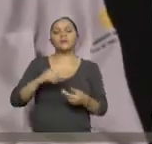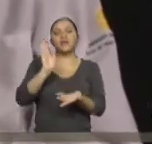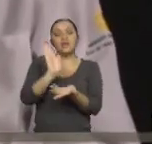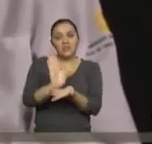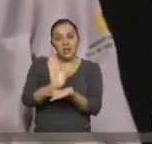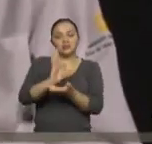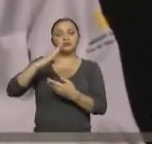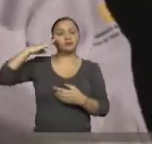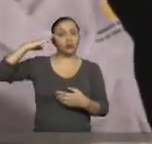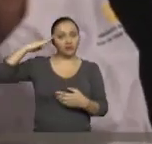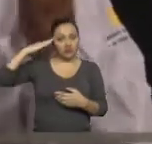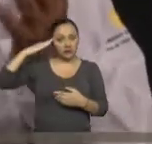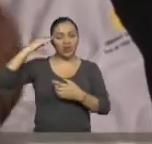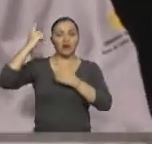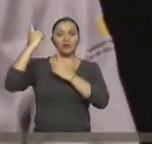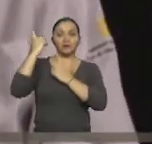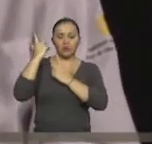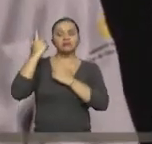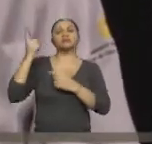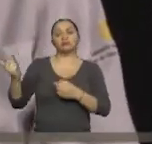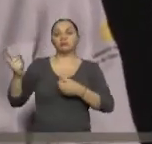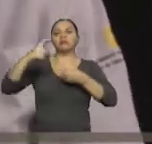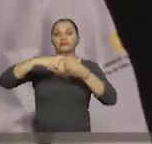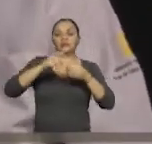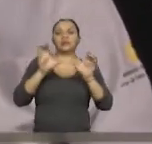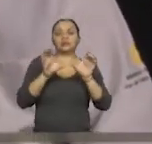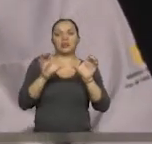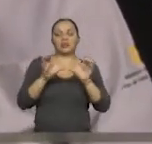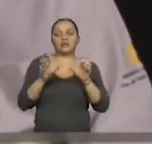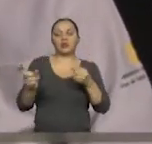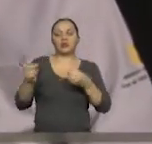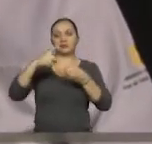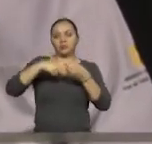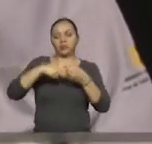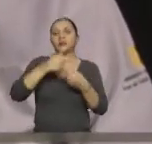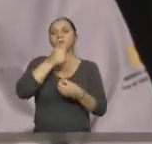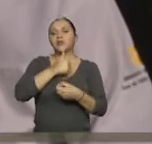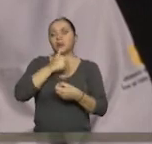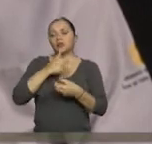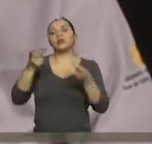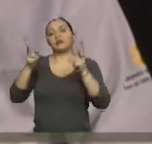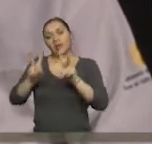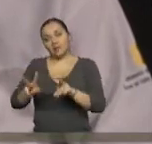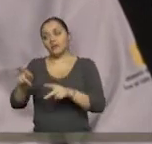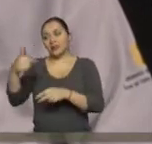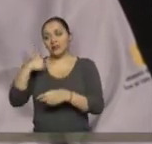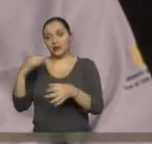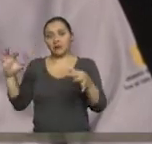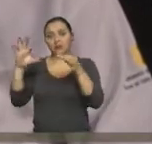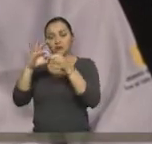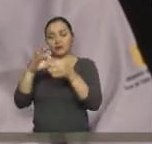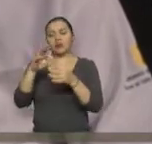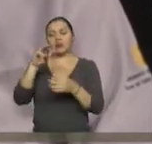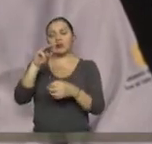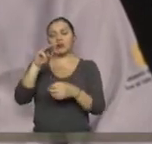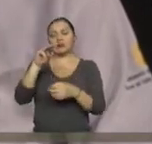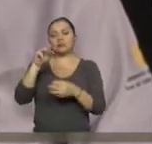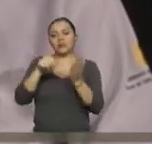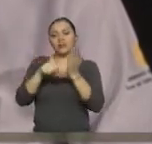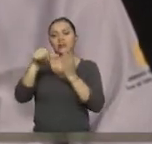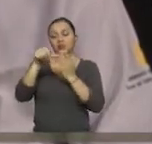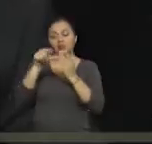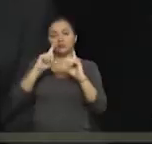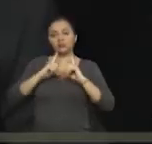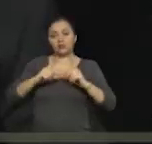y los hospitales públicos también, privados, perdón. ¿Privados también? Cleber, muchísimas gracias más bien por ese